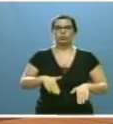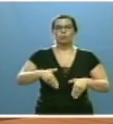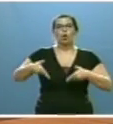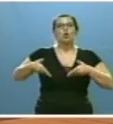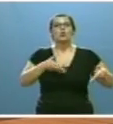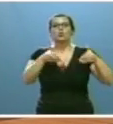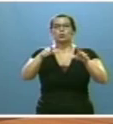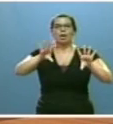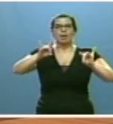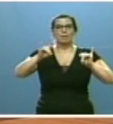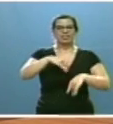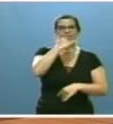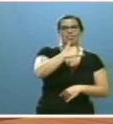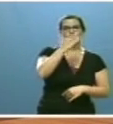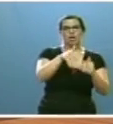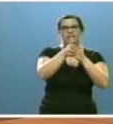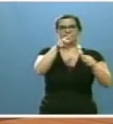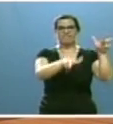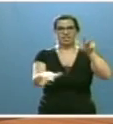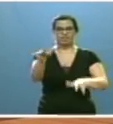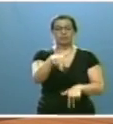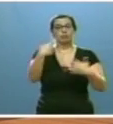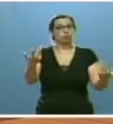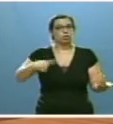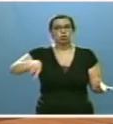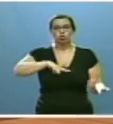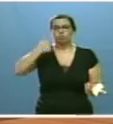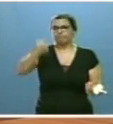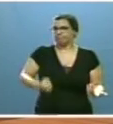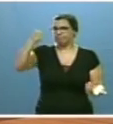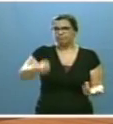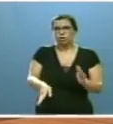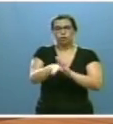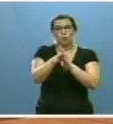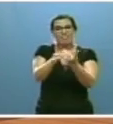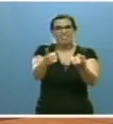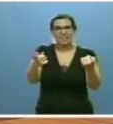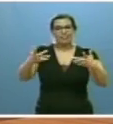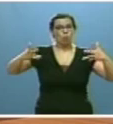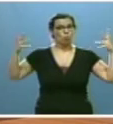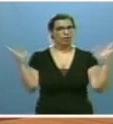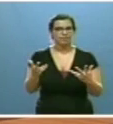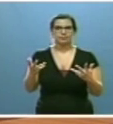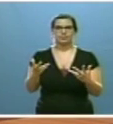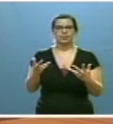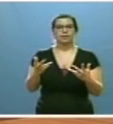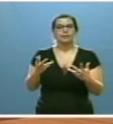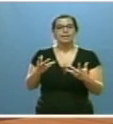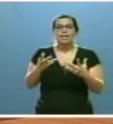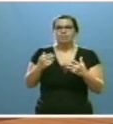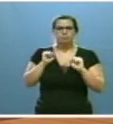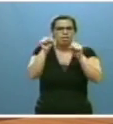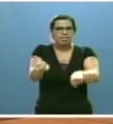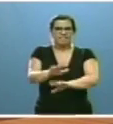entre Zamora y Benavente. En todo caso, vamos a seguir insistiendo en la necesidad y urgencia de acometer sin más